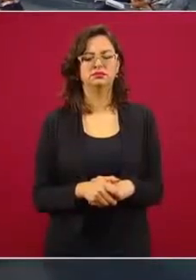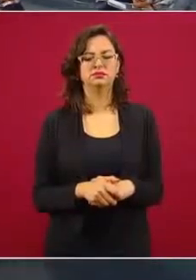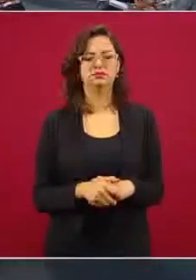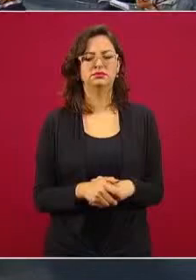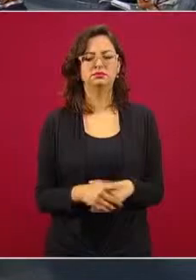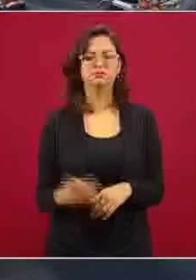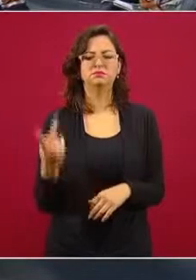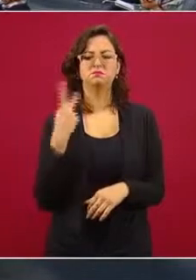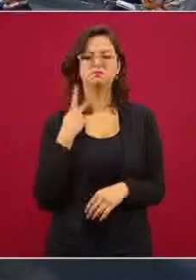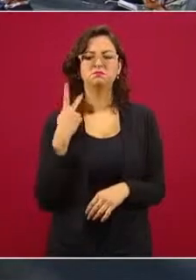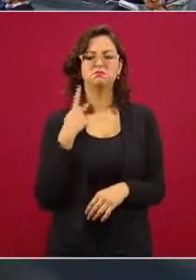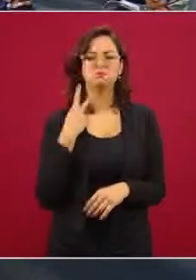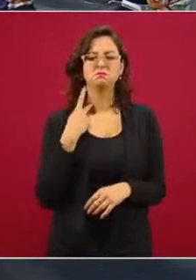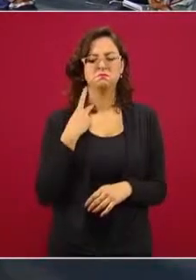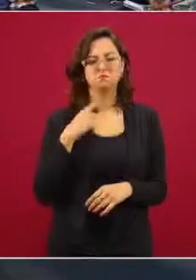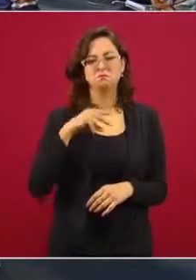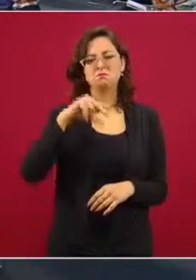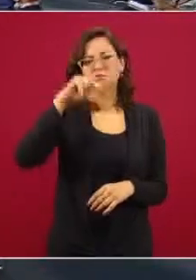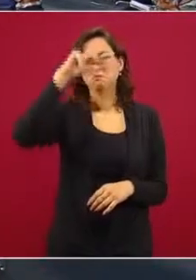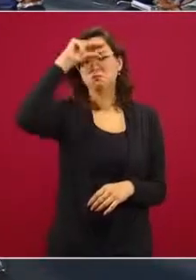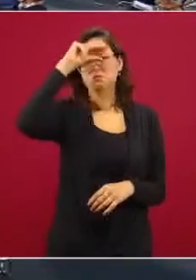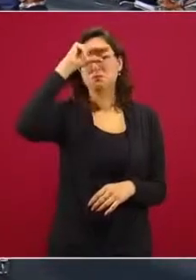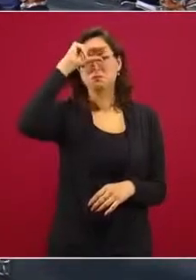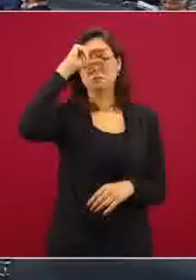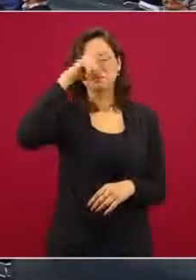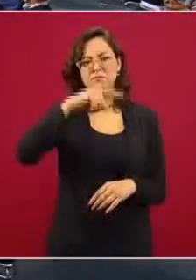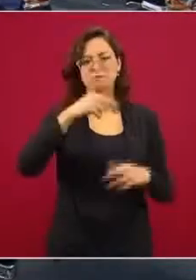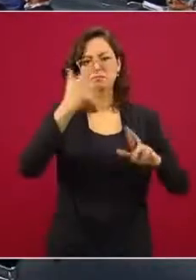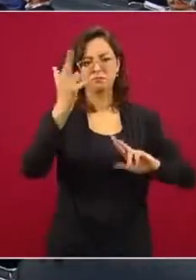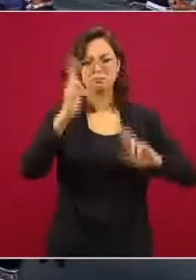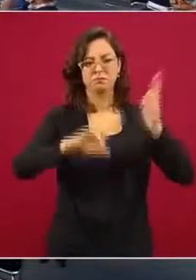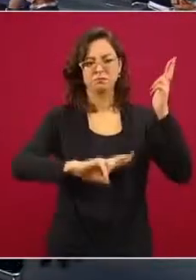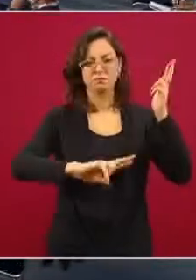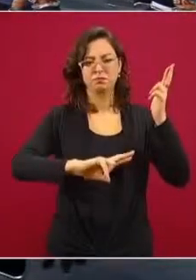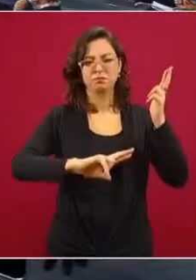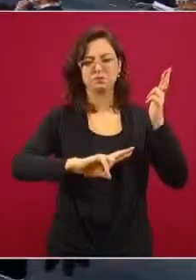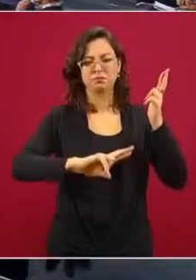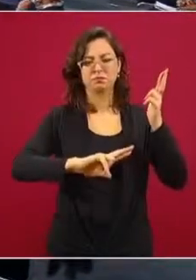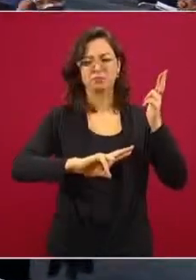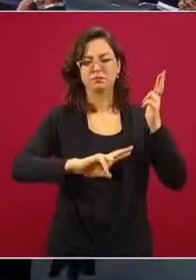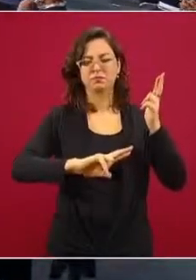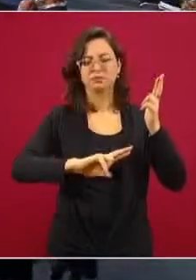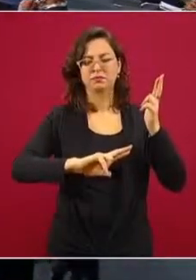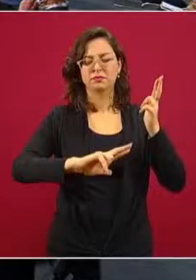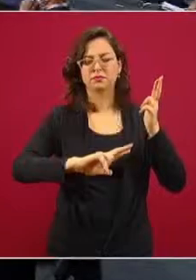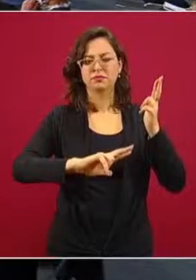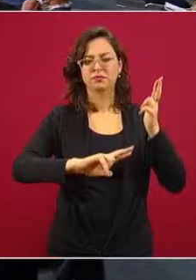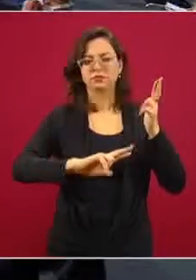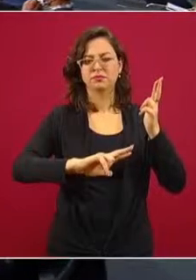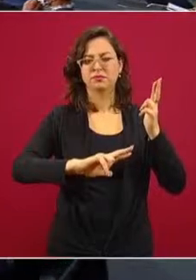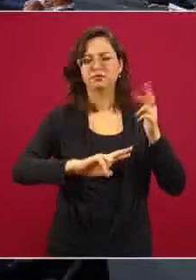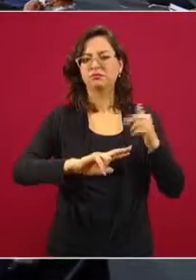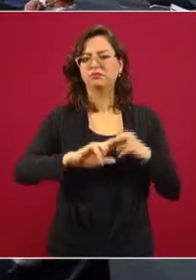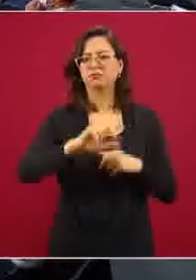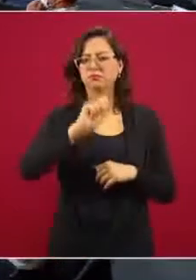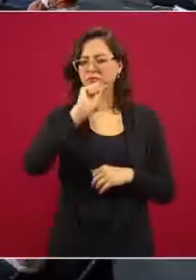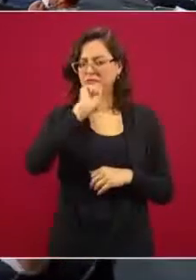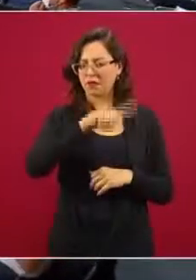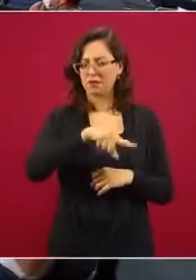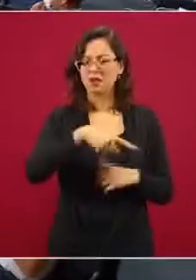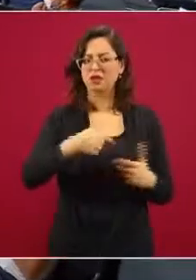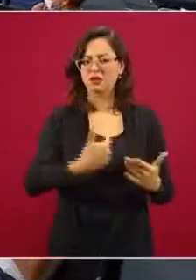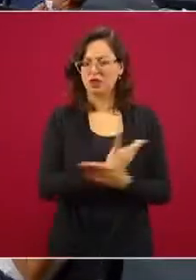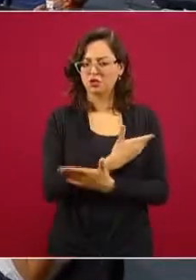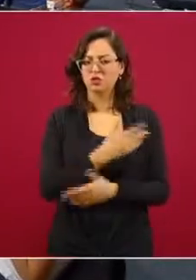intelectual de la Revolución, también de Puebla.